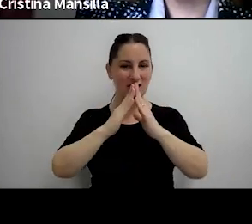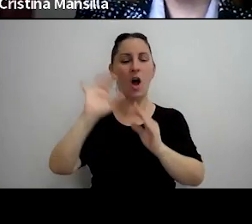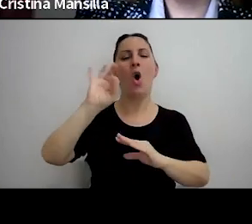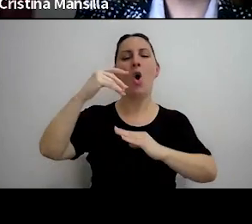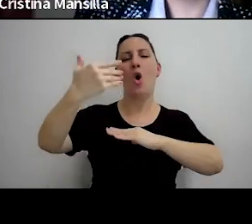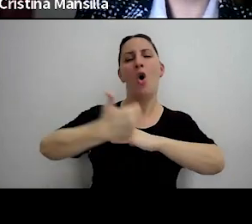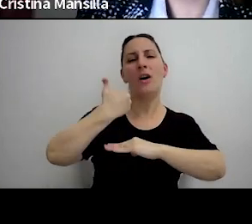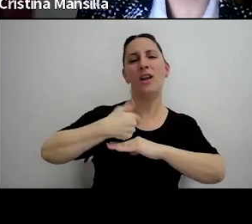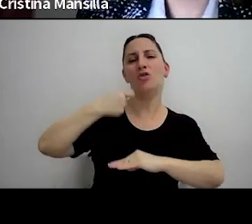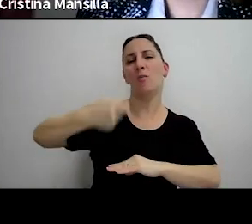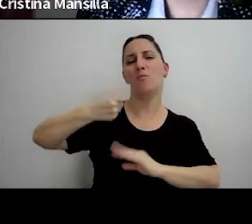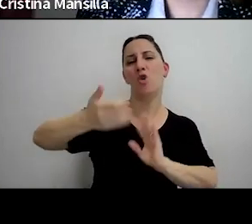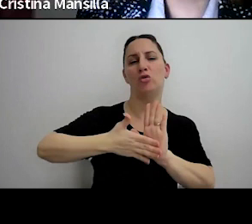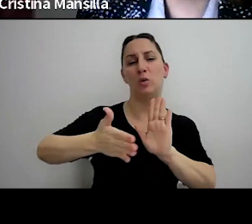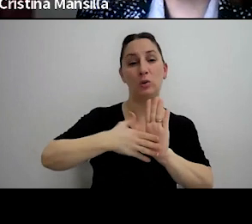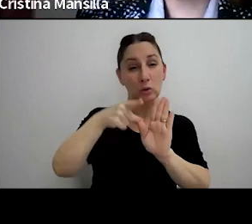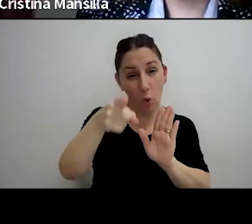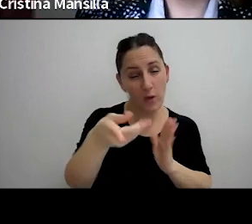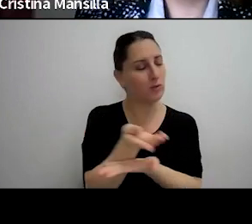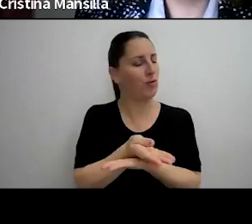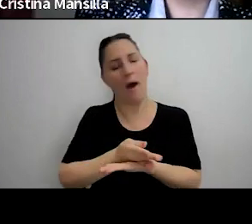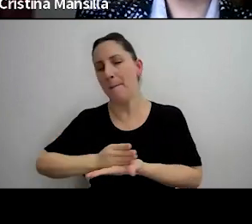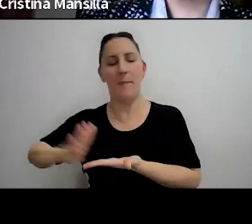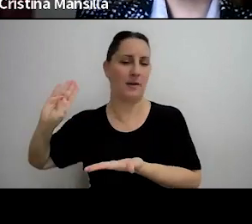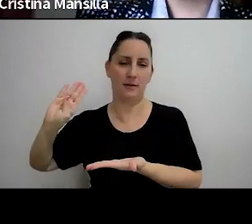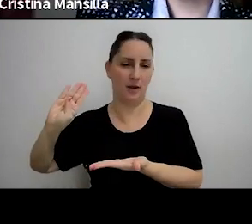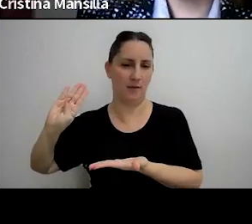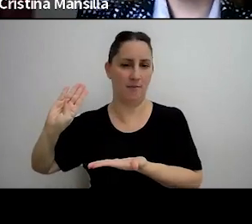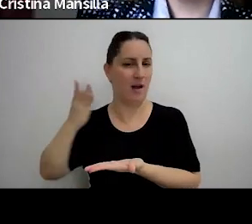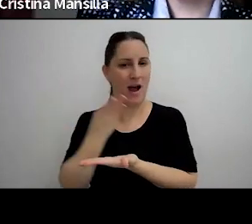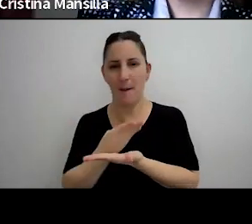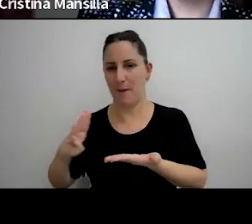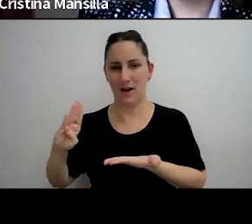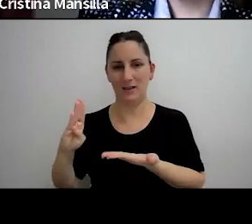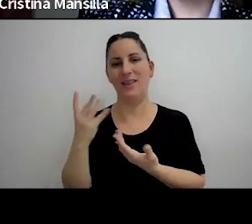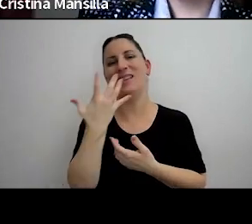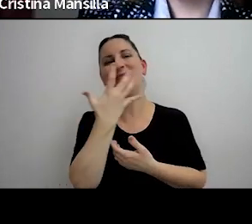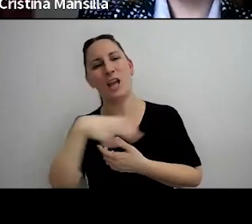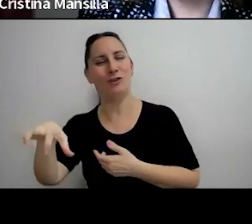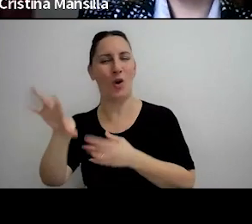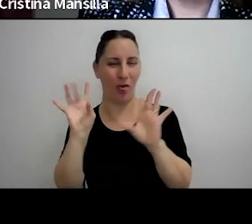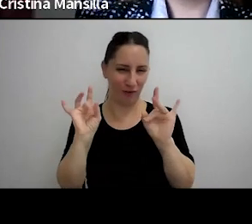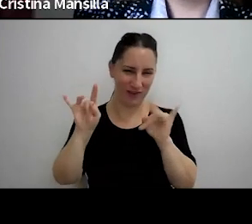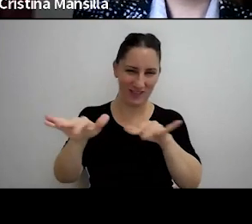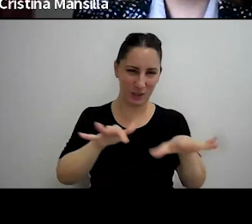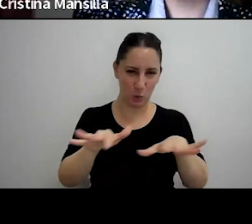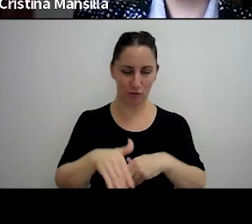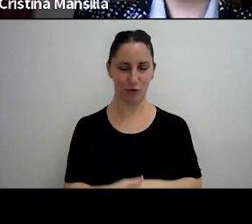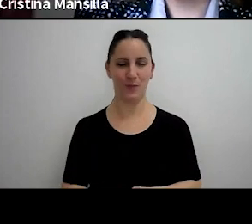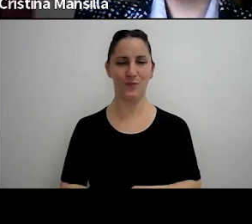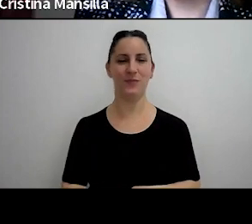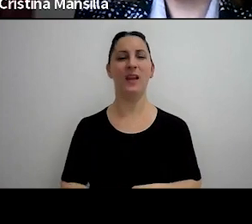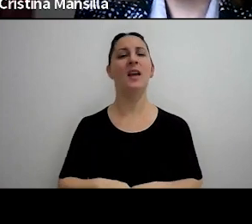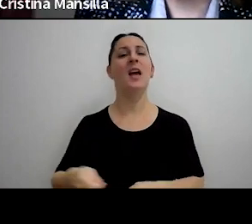como monotributistas quedan todos excluidos de este régimen de sectores vulnerados el